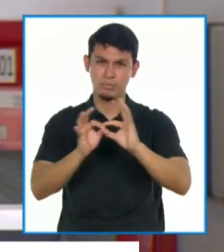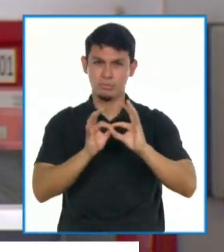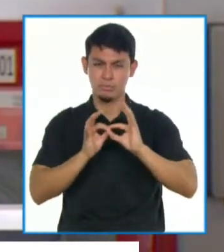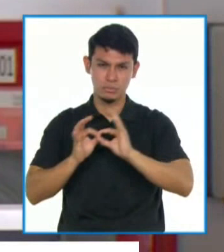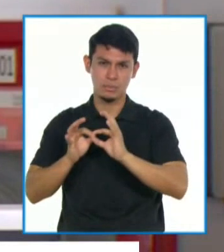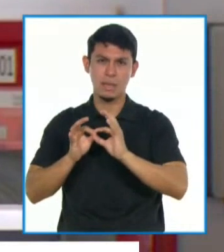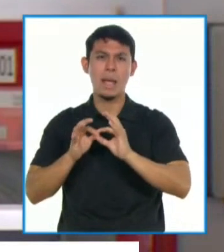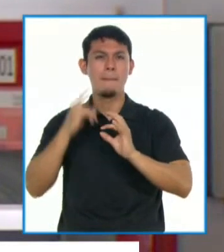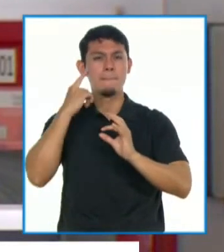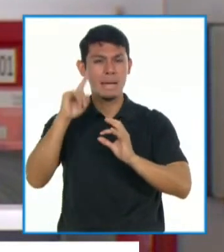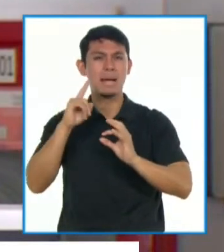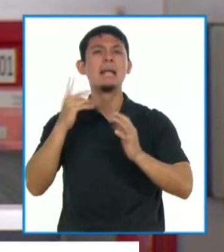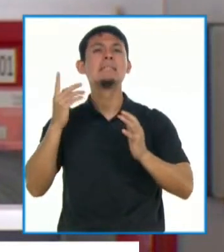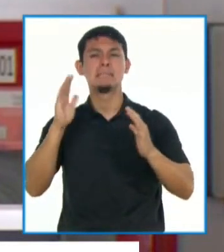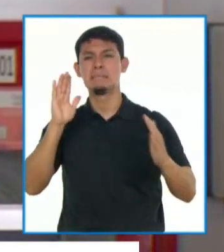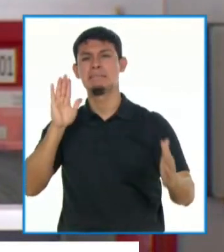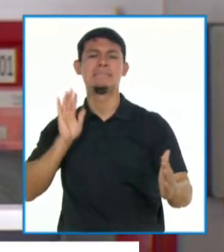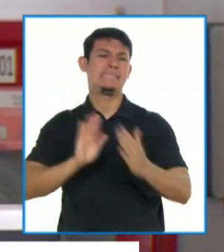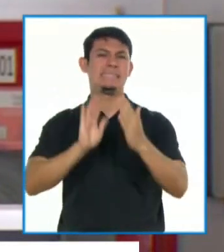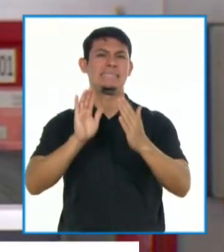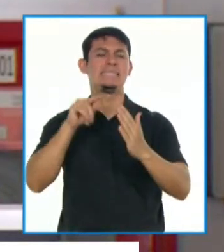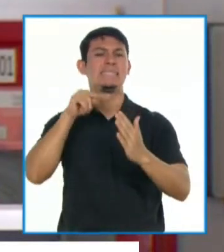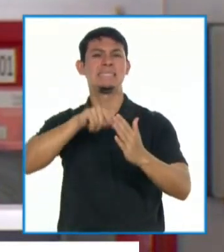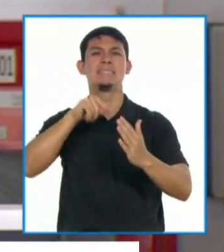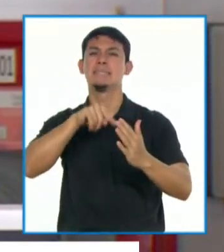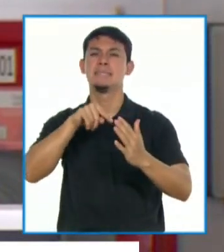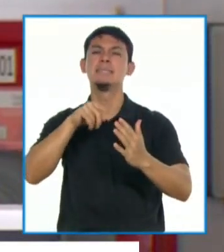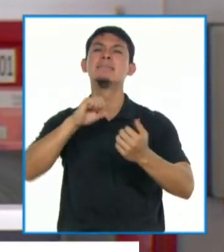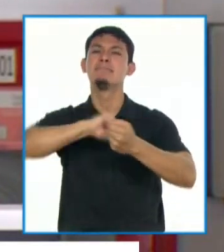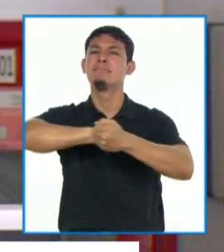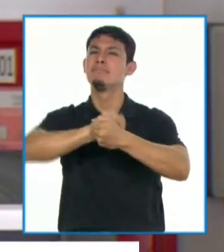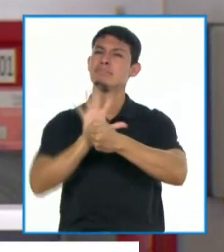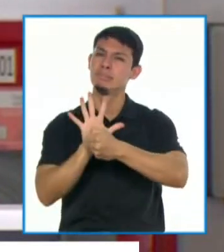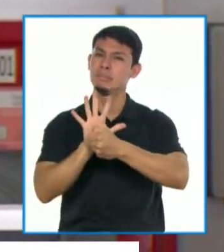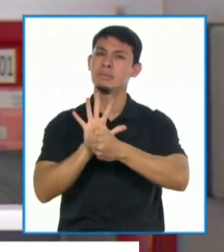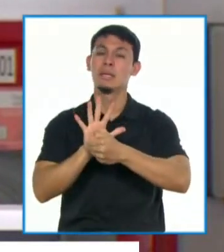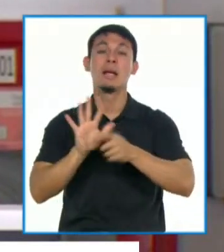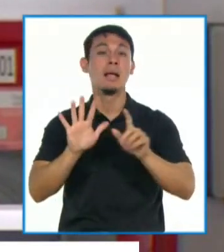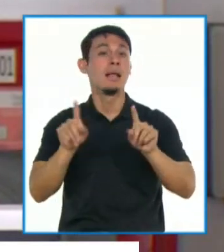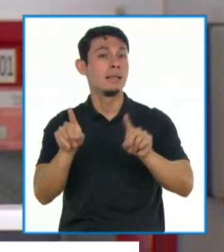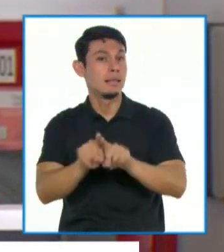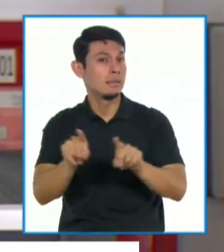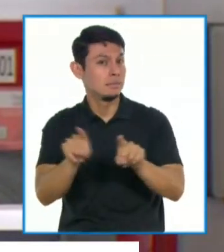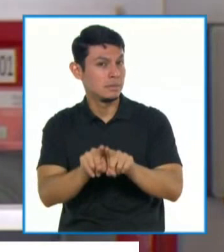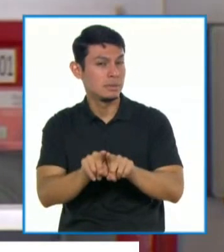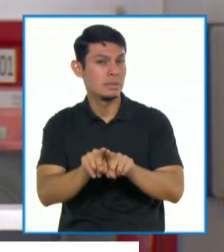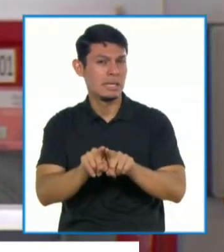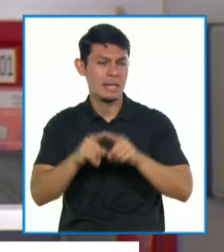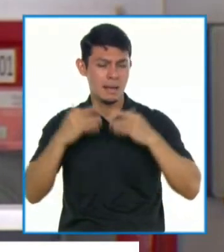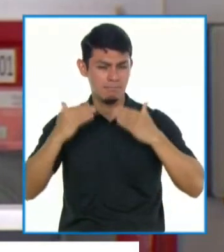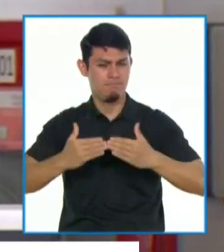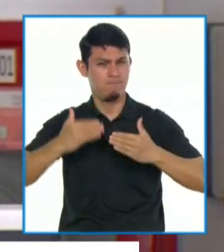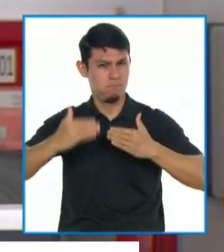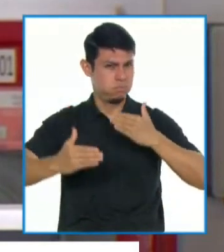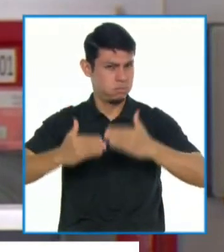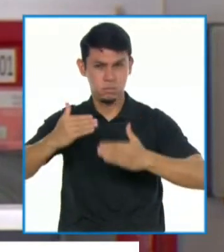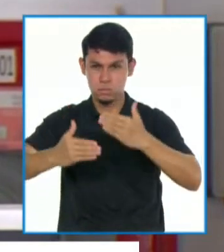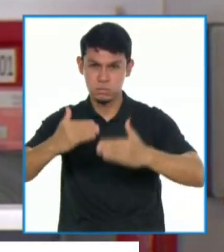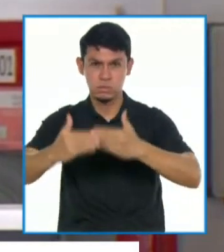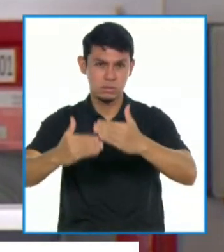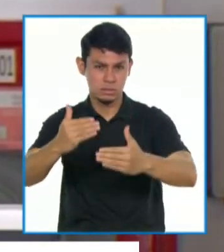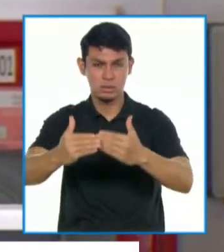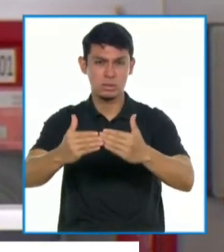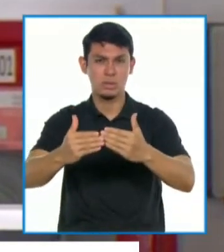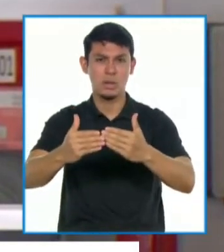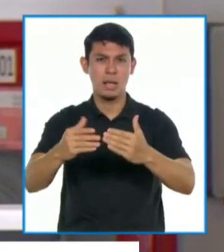en enfrentar este gran desafío de la pandemia, pero también en avanzar hacia la